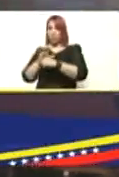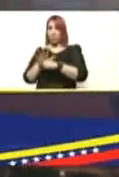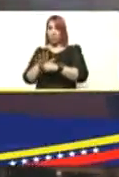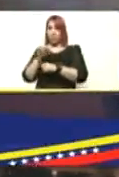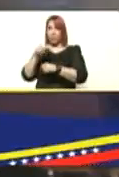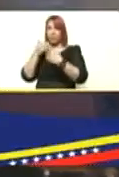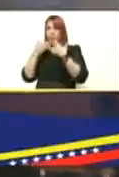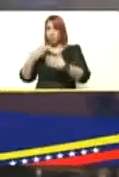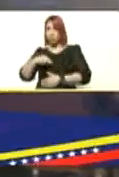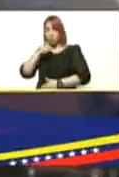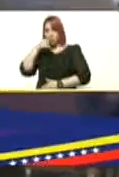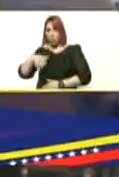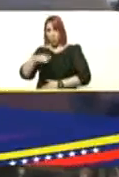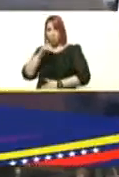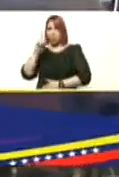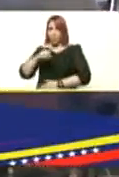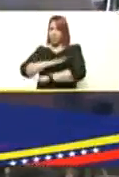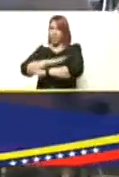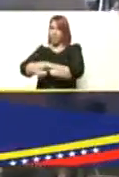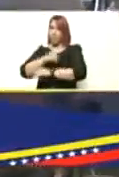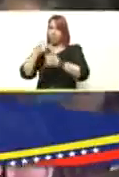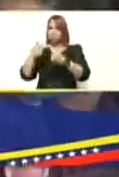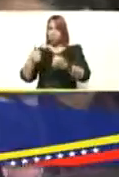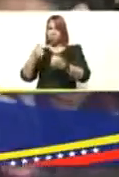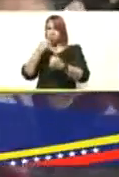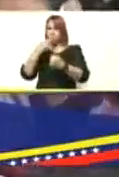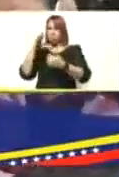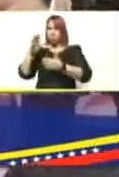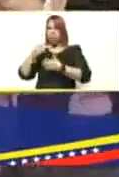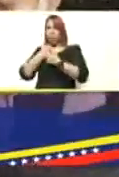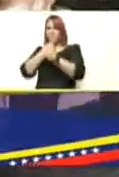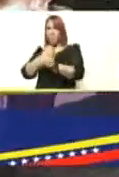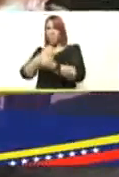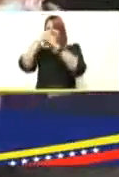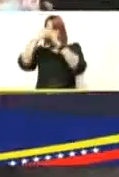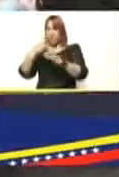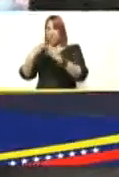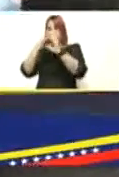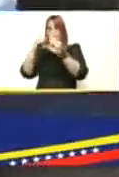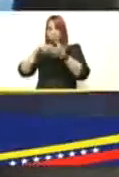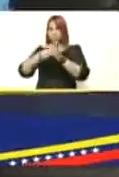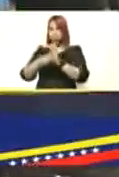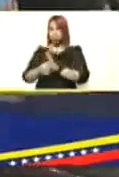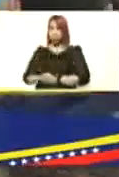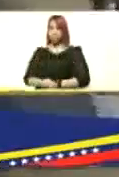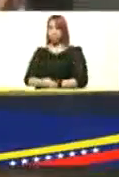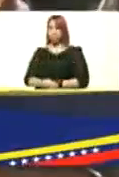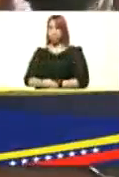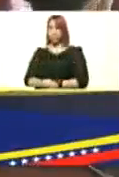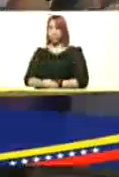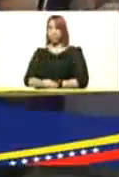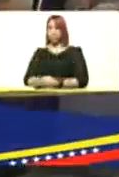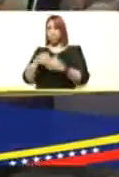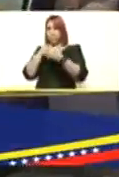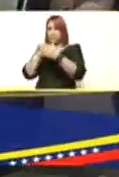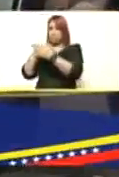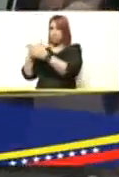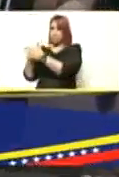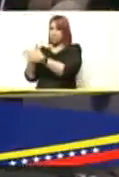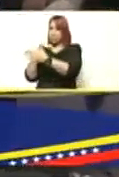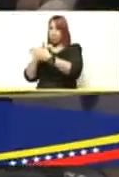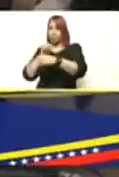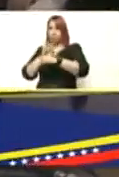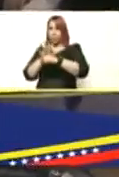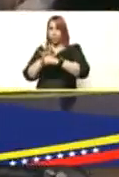gracias a nuestro pueblo por esa disciplina ese compromiso y ese amor por cumplir todo lo que son estas batallas en contra de la